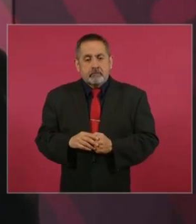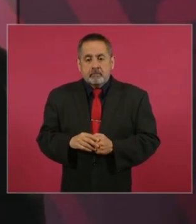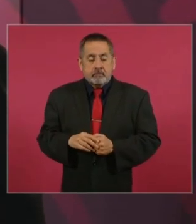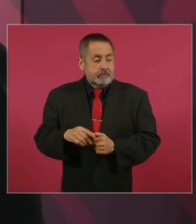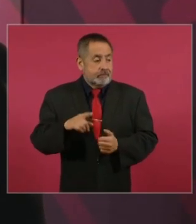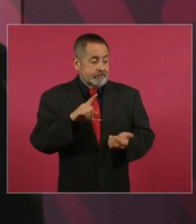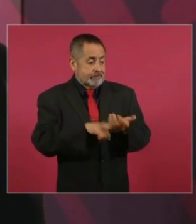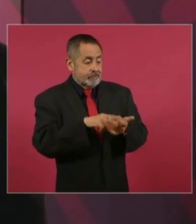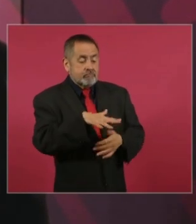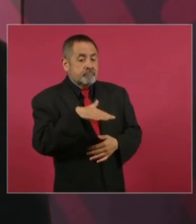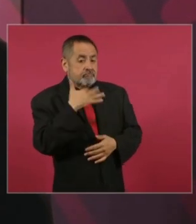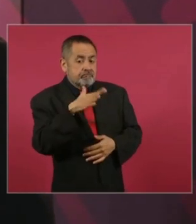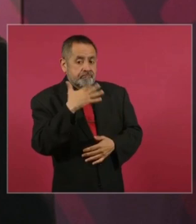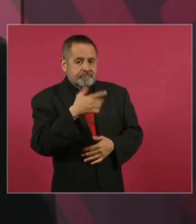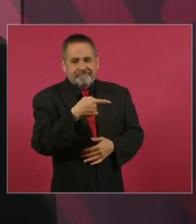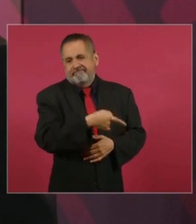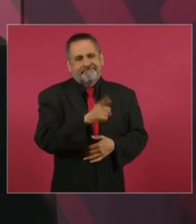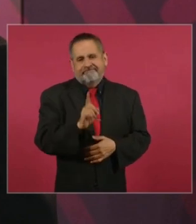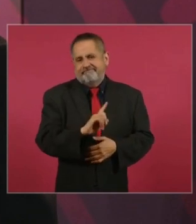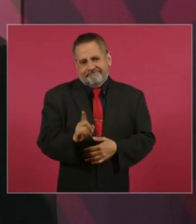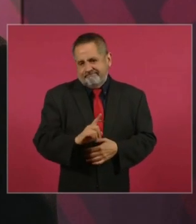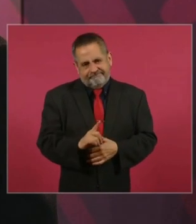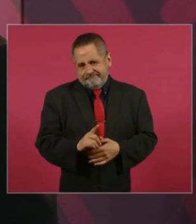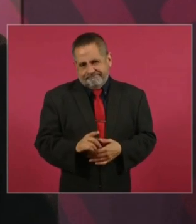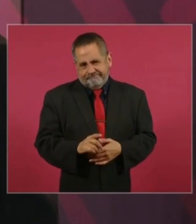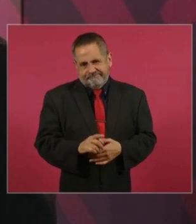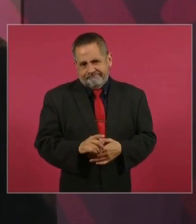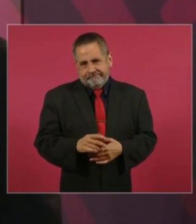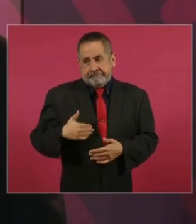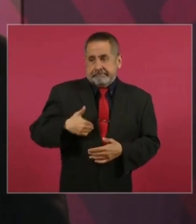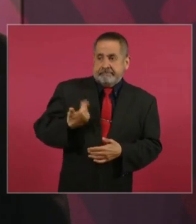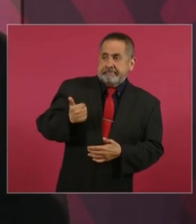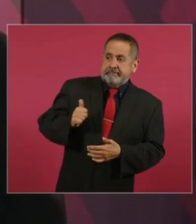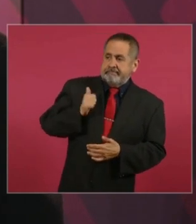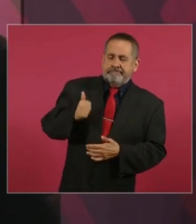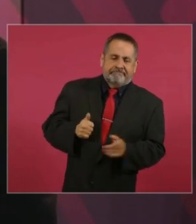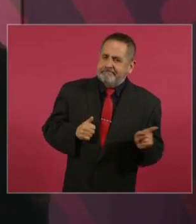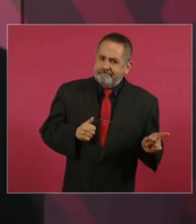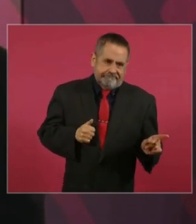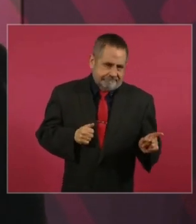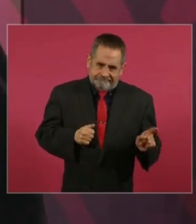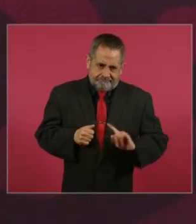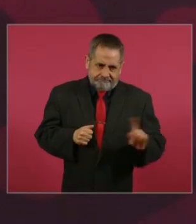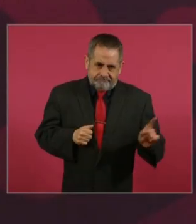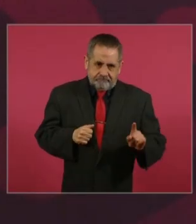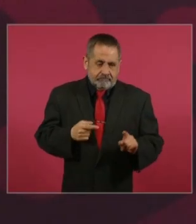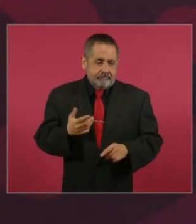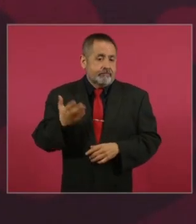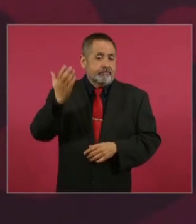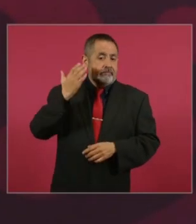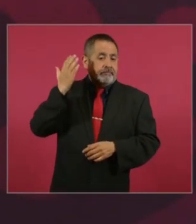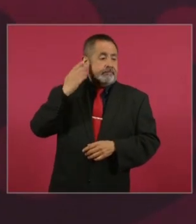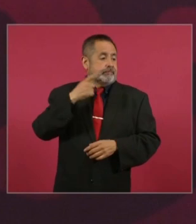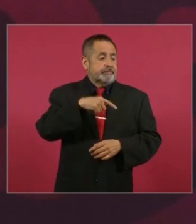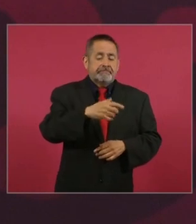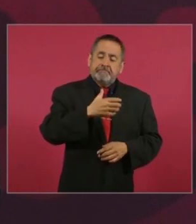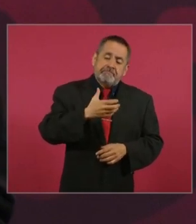los corruptos, a los que estaban acostumbrados